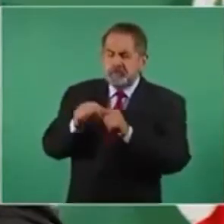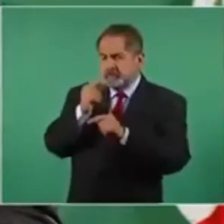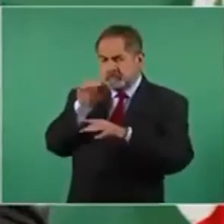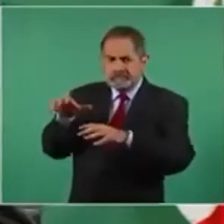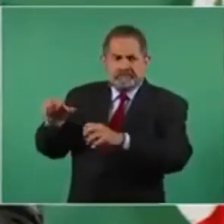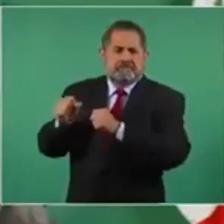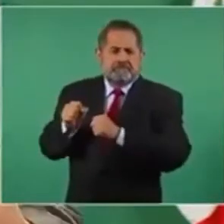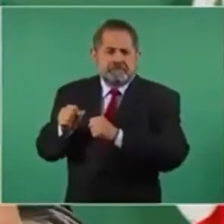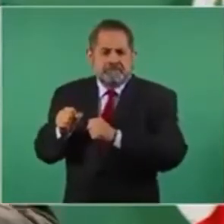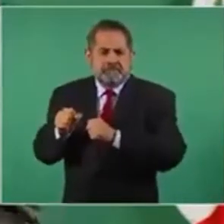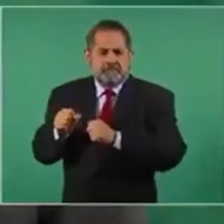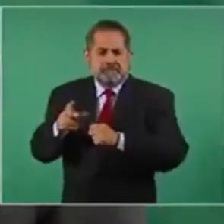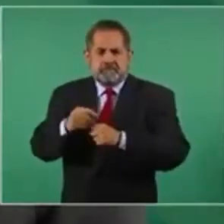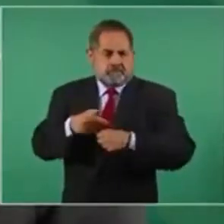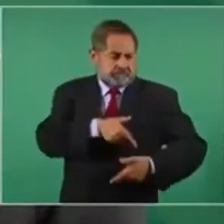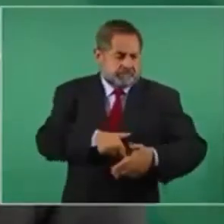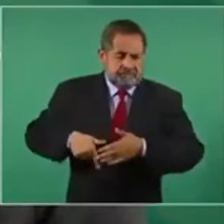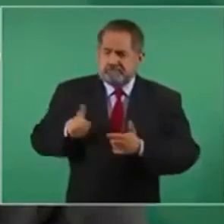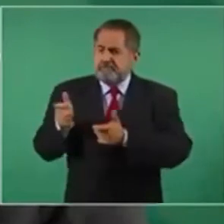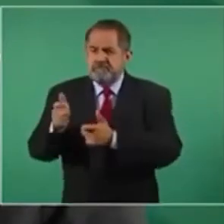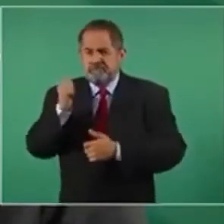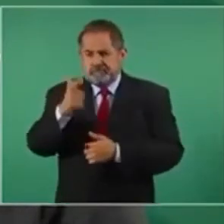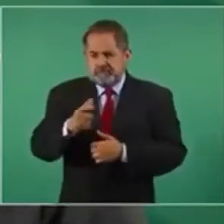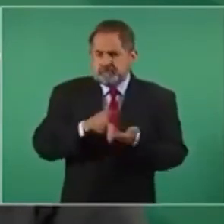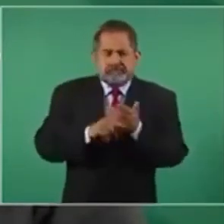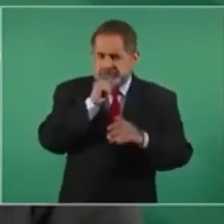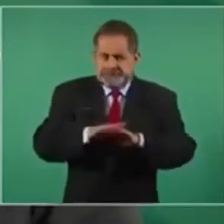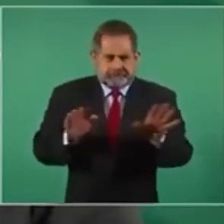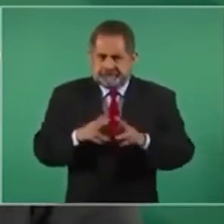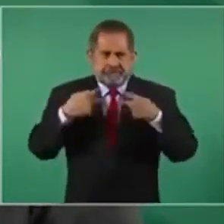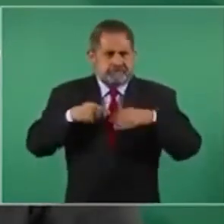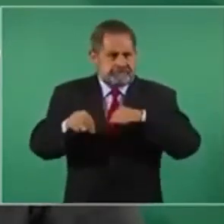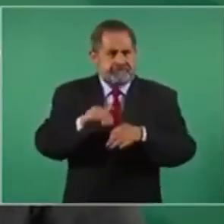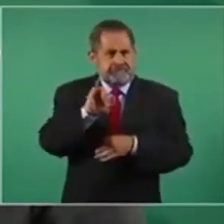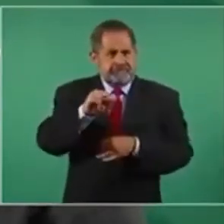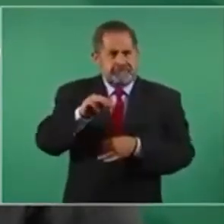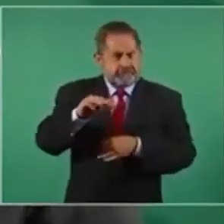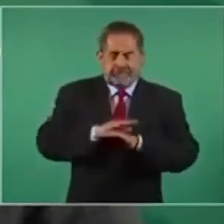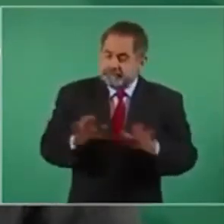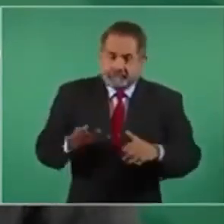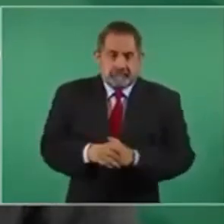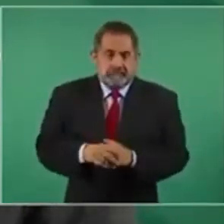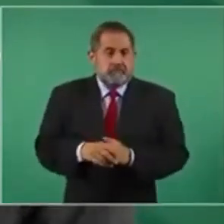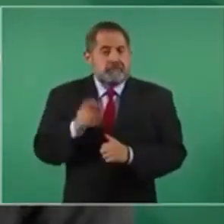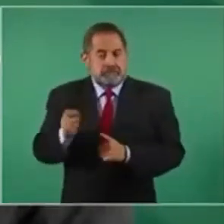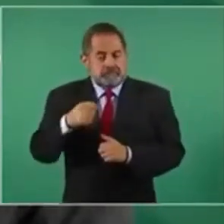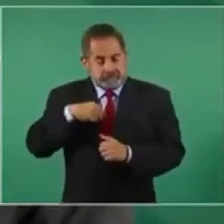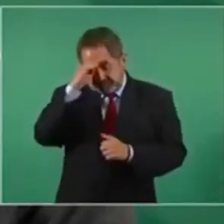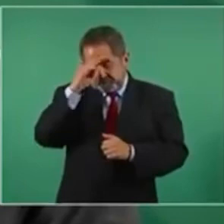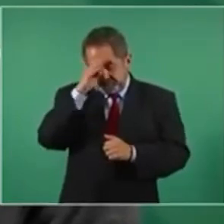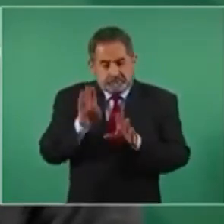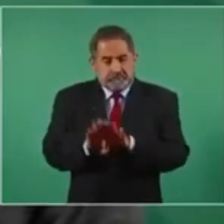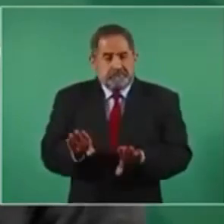porque México es un país independiente, soberano y somos más libres que nunca. No obstante, defendió la necesidad de